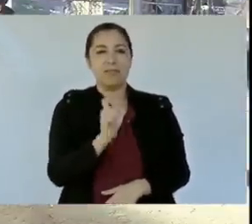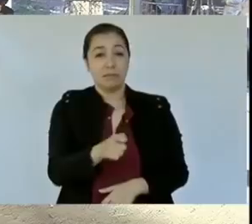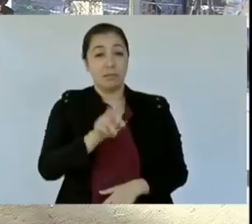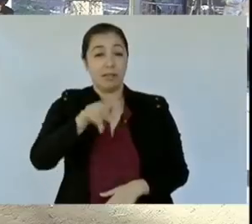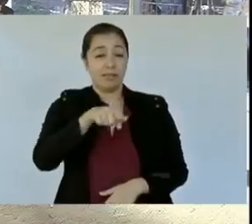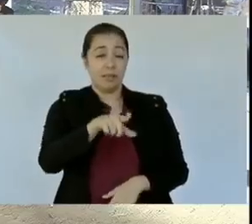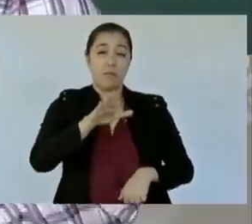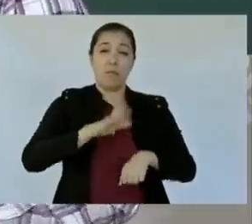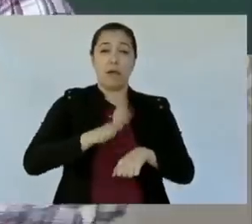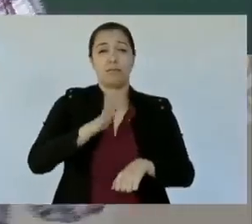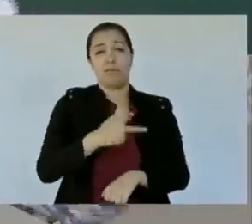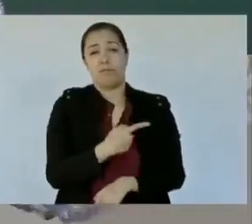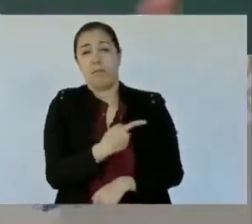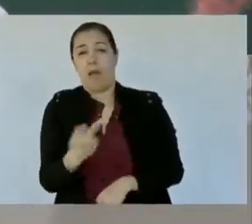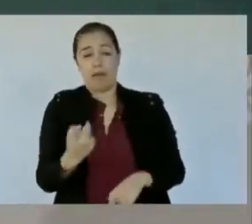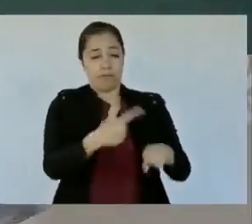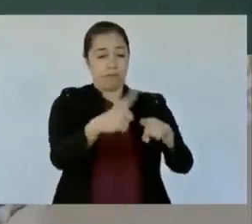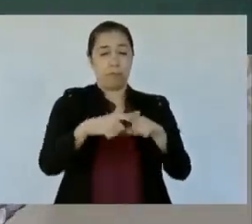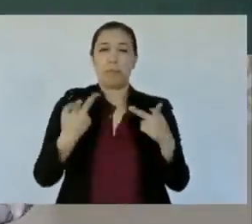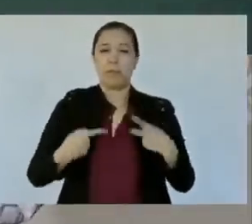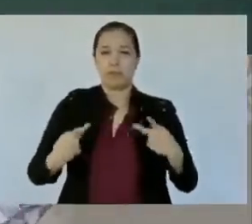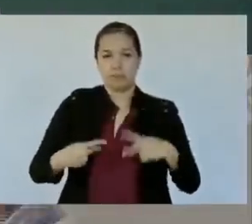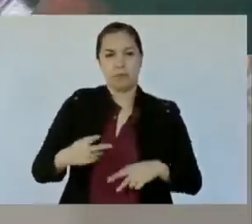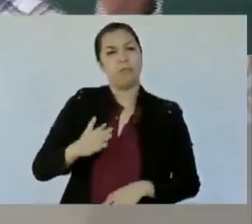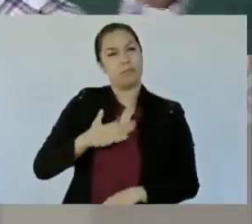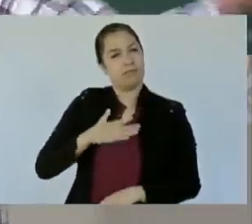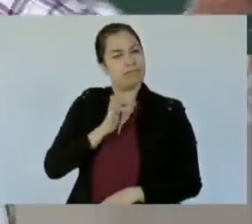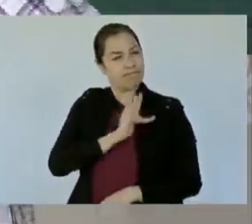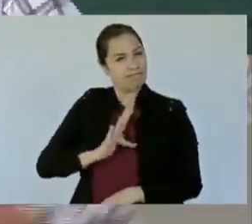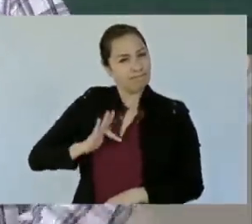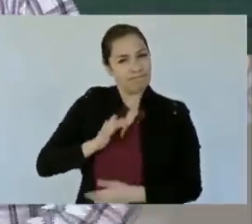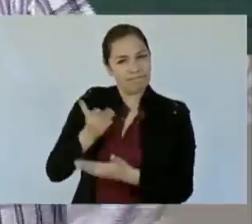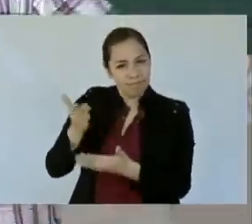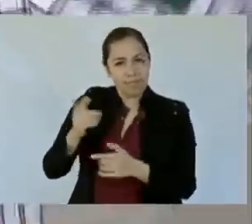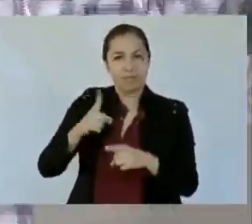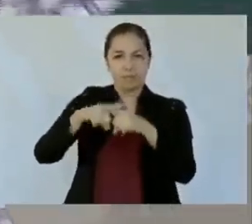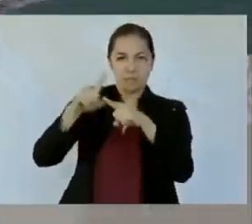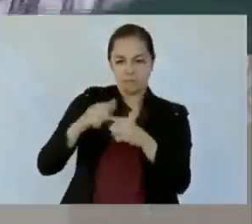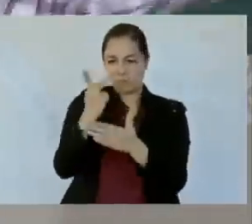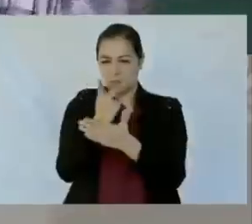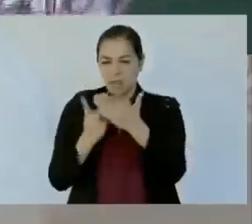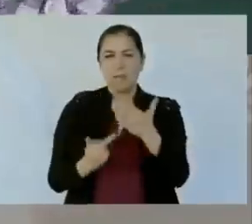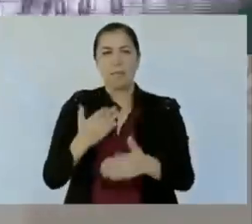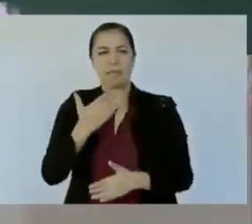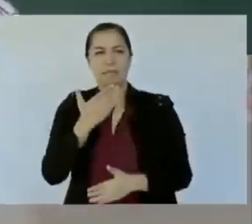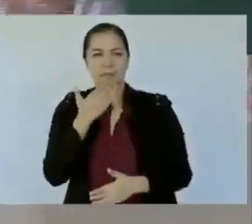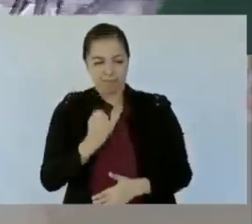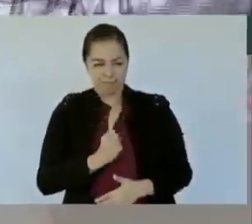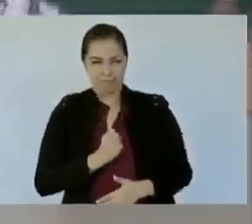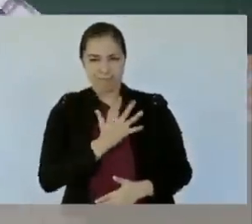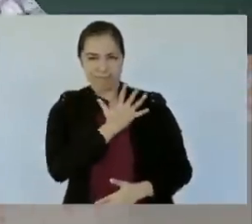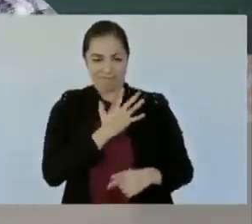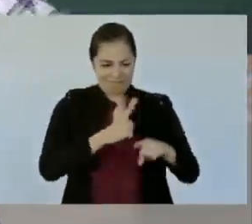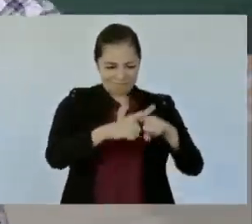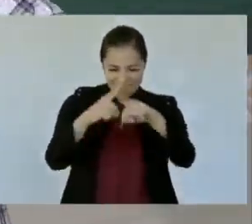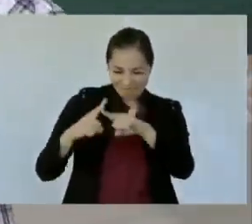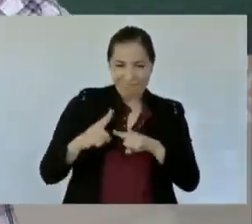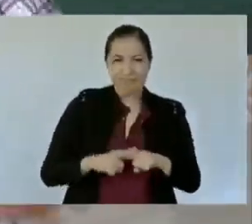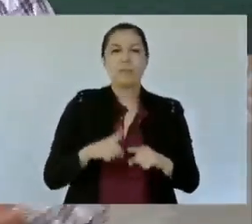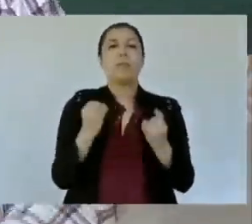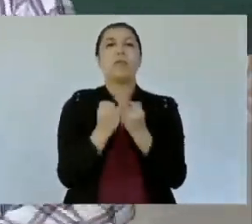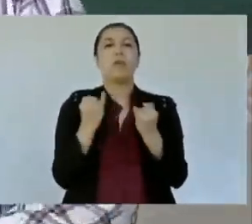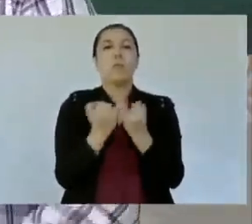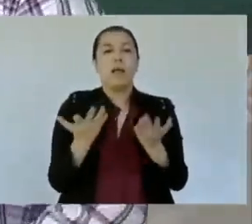lo felicito por todos los programas de bienestar, los programas sociales, programas Sembrando Vida. Para toda esta gente va, con este